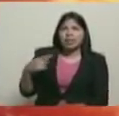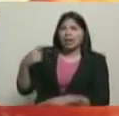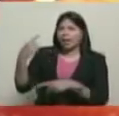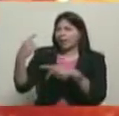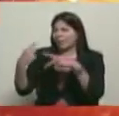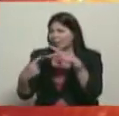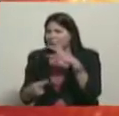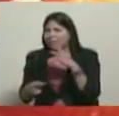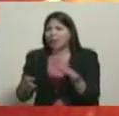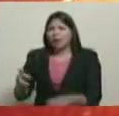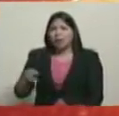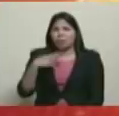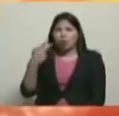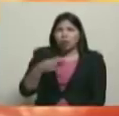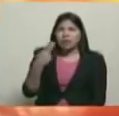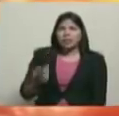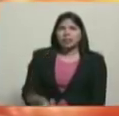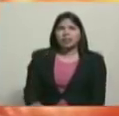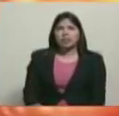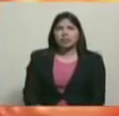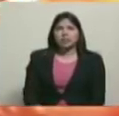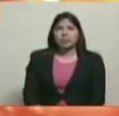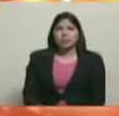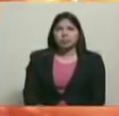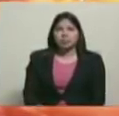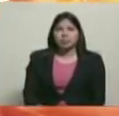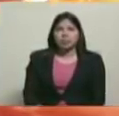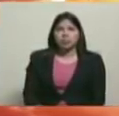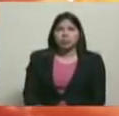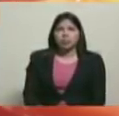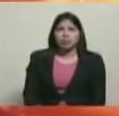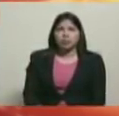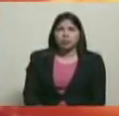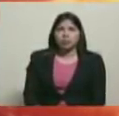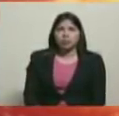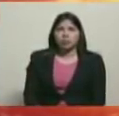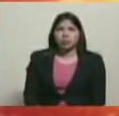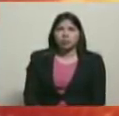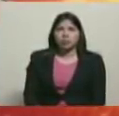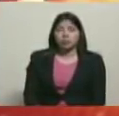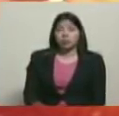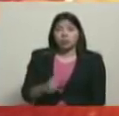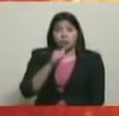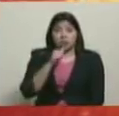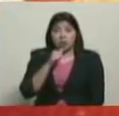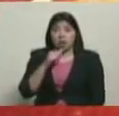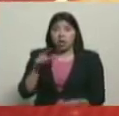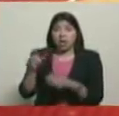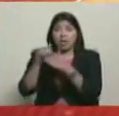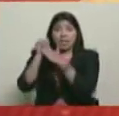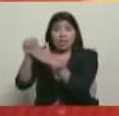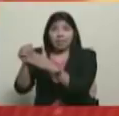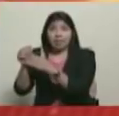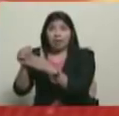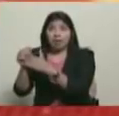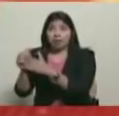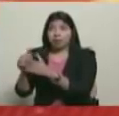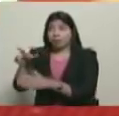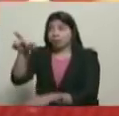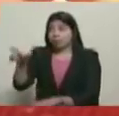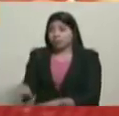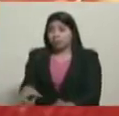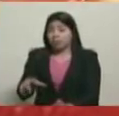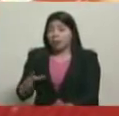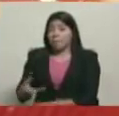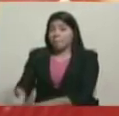delatan cuando se presenta en el Distrito de Altamira, se presenta el fascista mayor. Fascista mayor que odia a nuestro pueblo. Que se